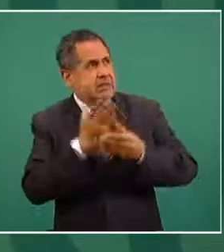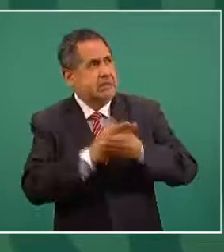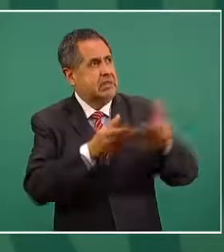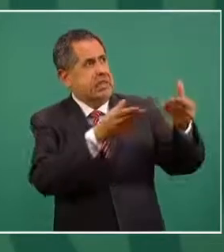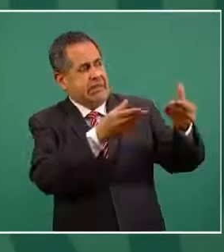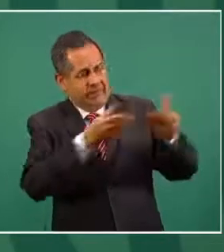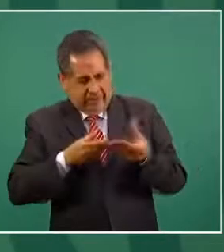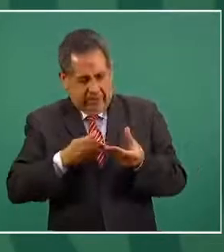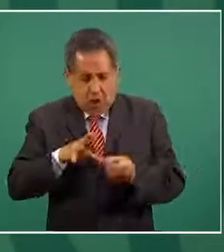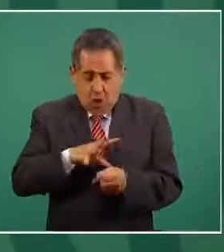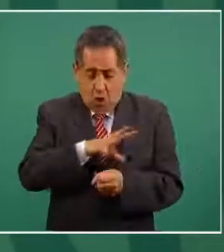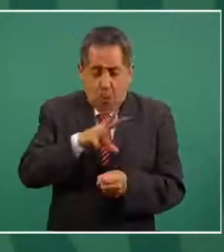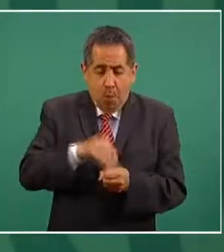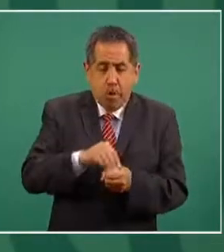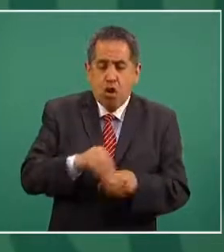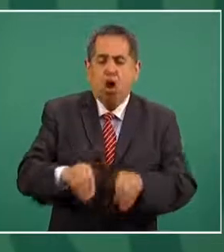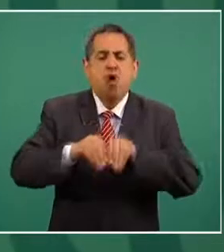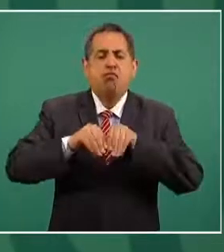expediente